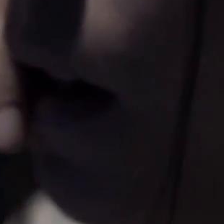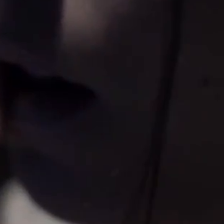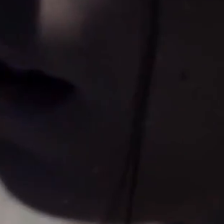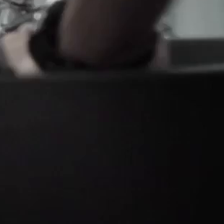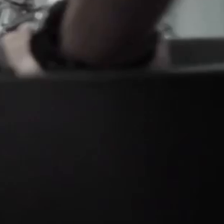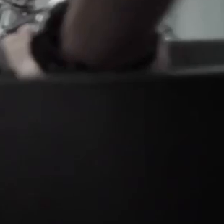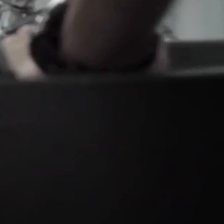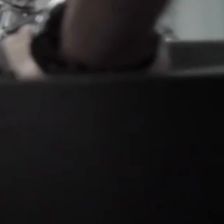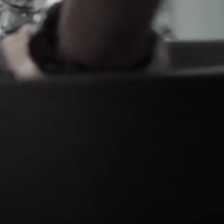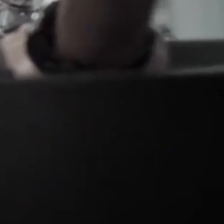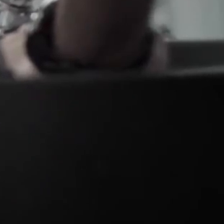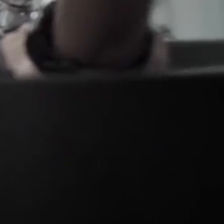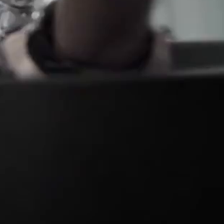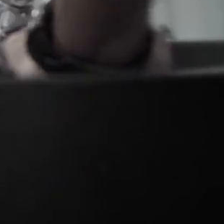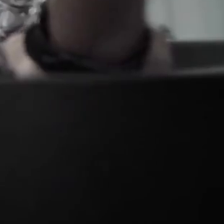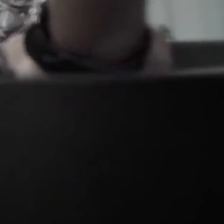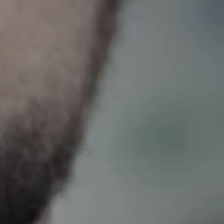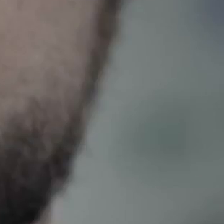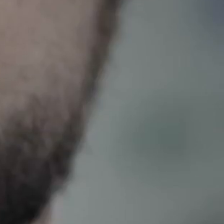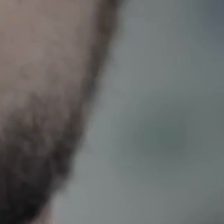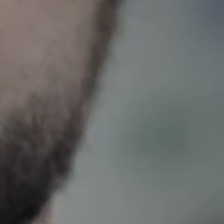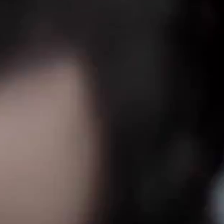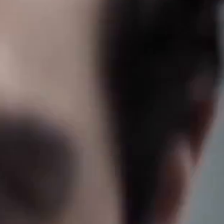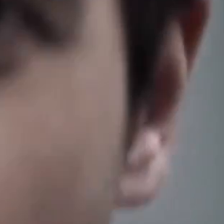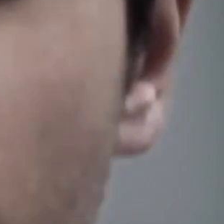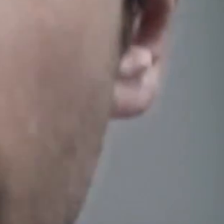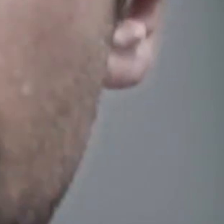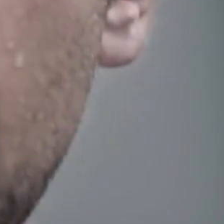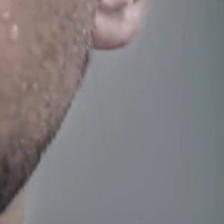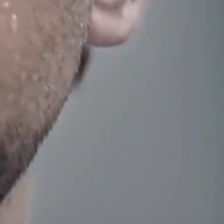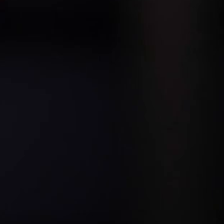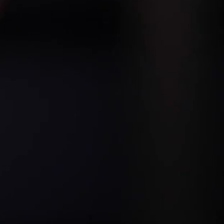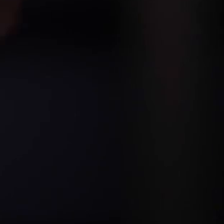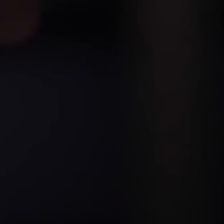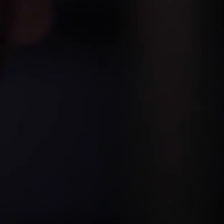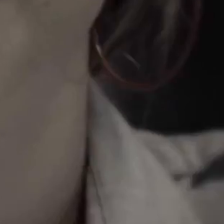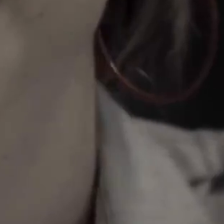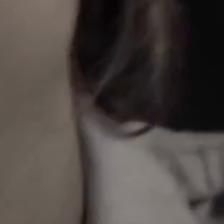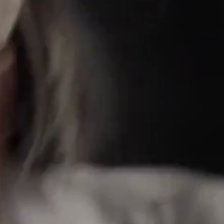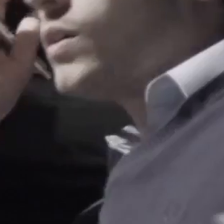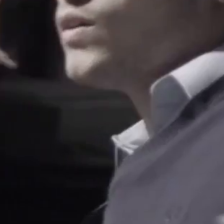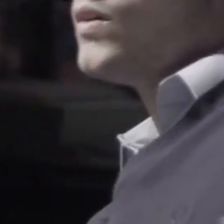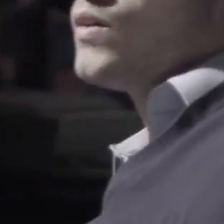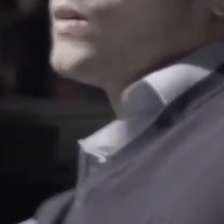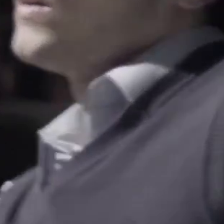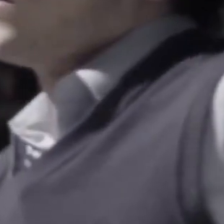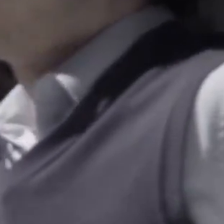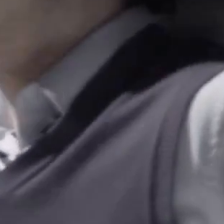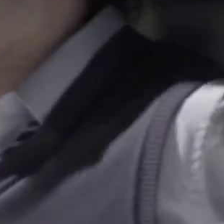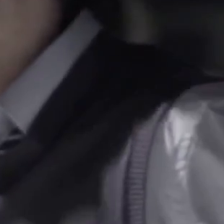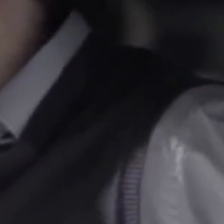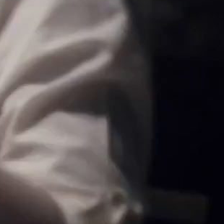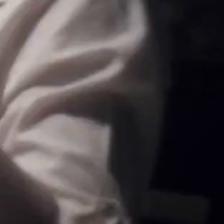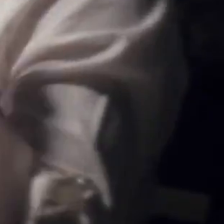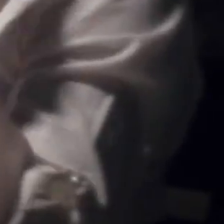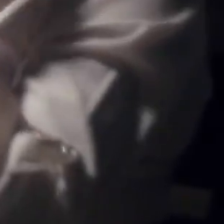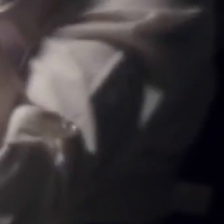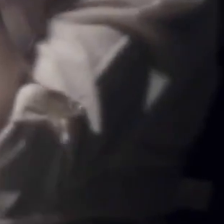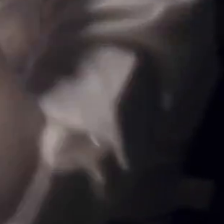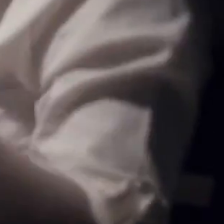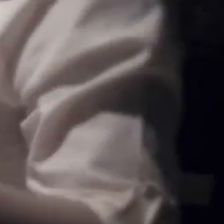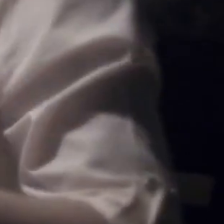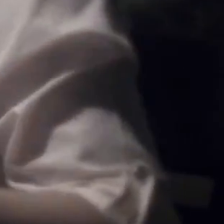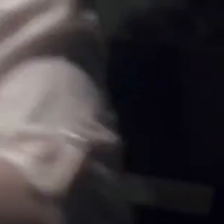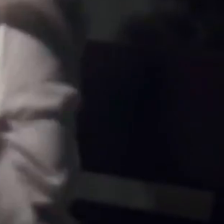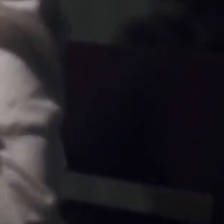Pero no lo van a hacer. Porque son una raza distinta. Yo lo sé. Porque soy uno de